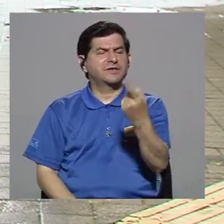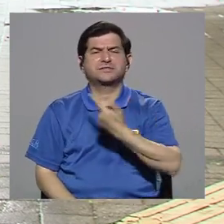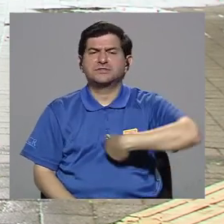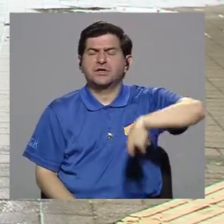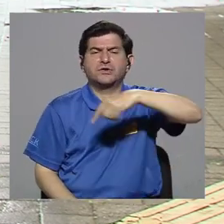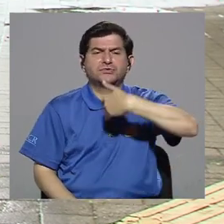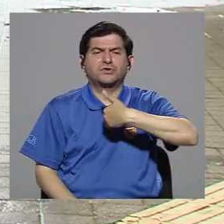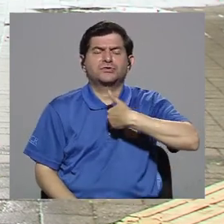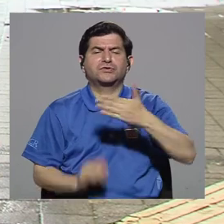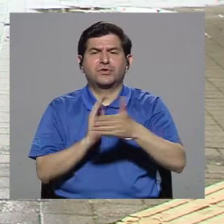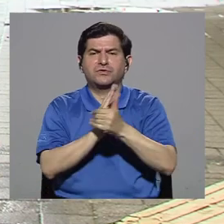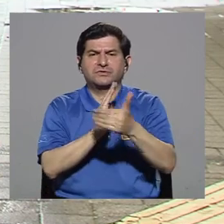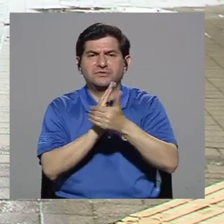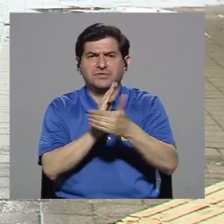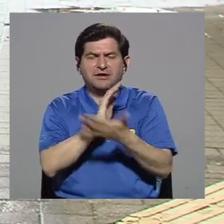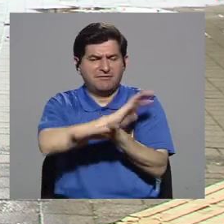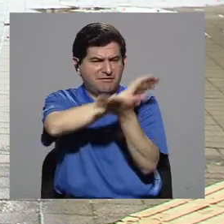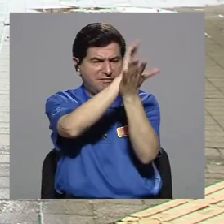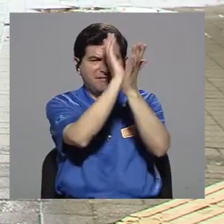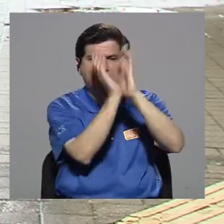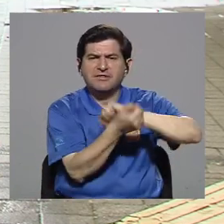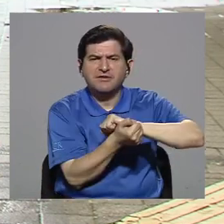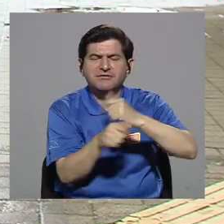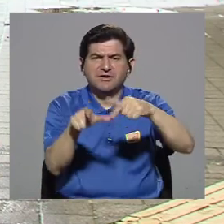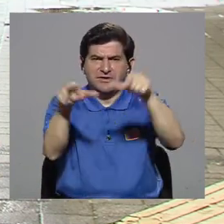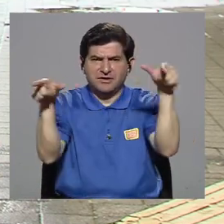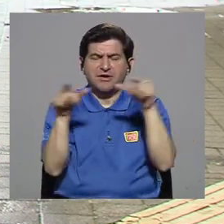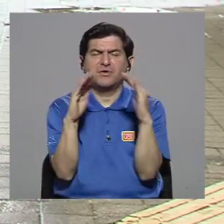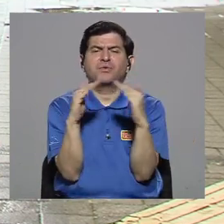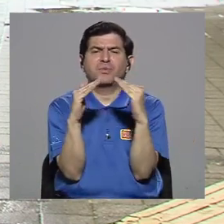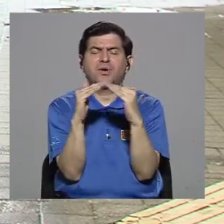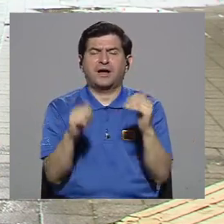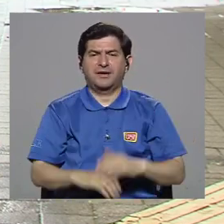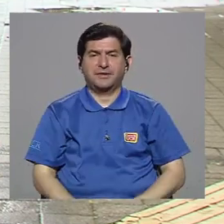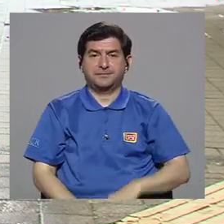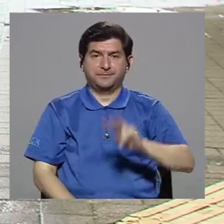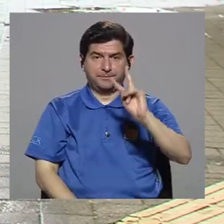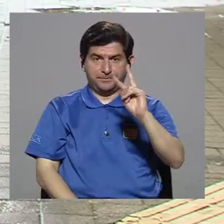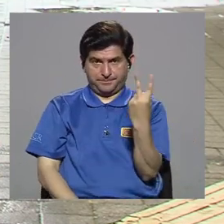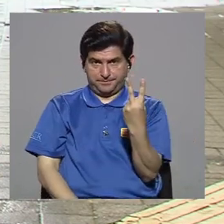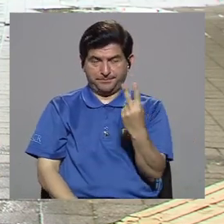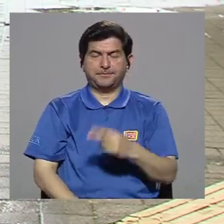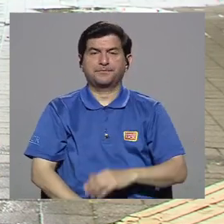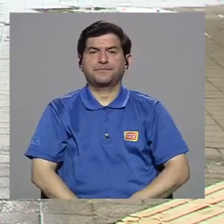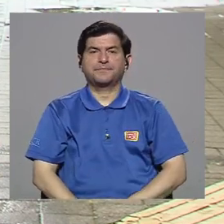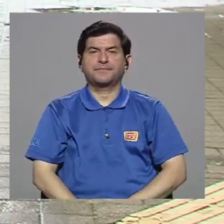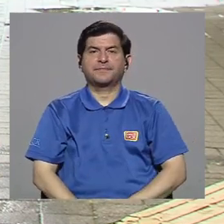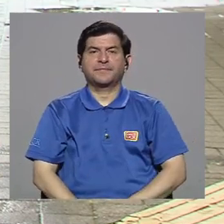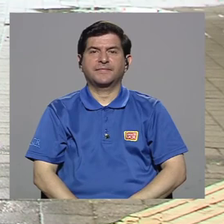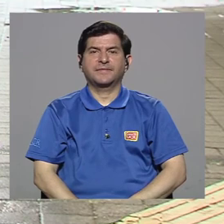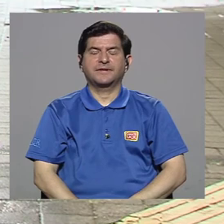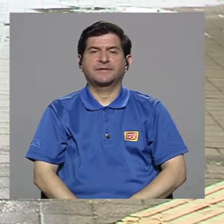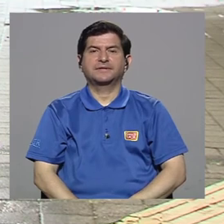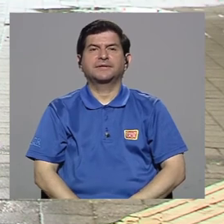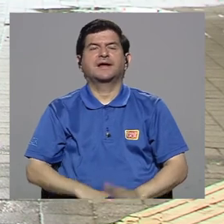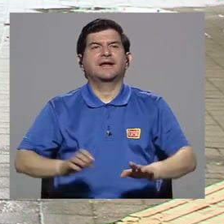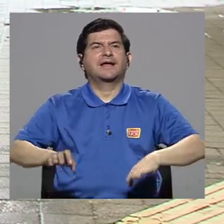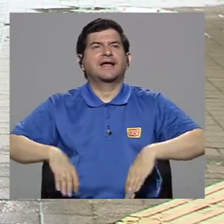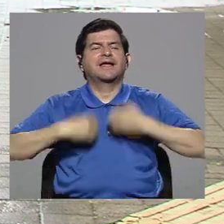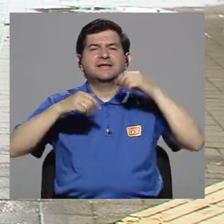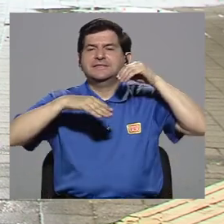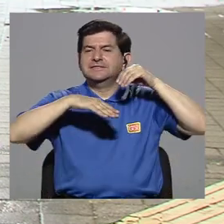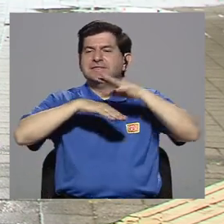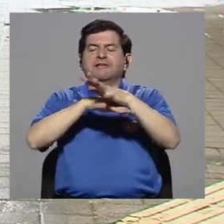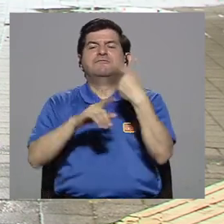capacidades para transformar el lugar donde vivimos. Y segundo, también hay un efecto muy